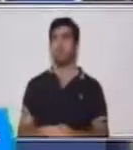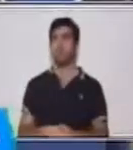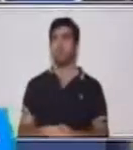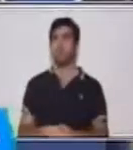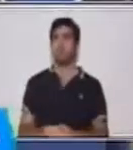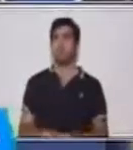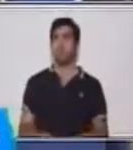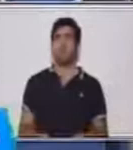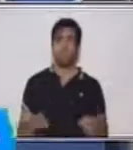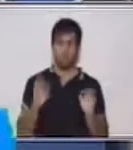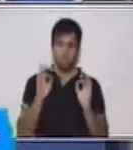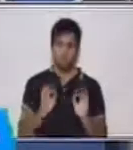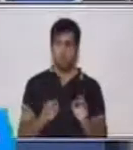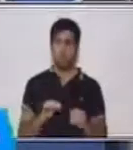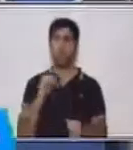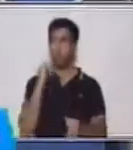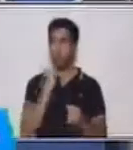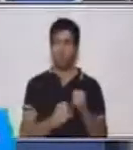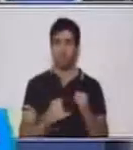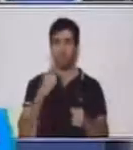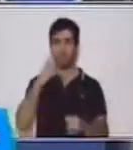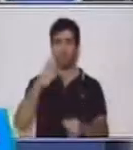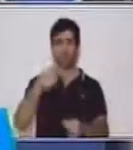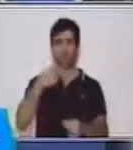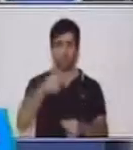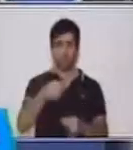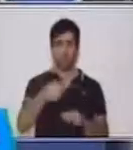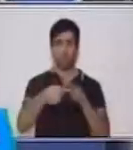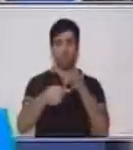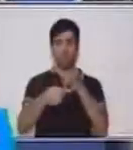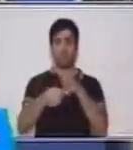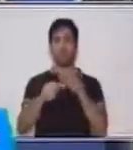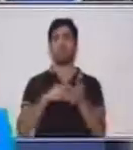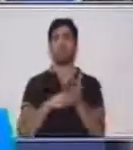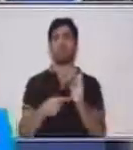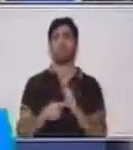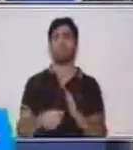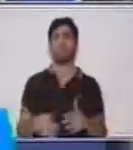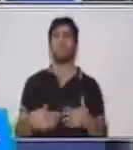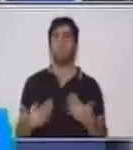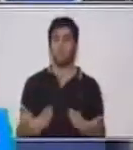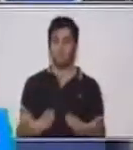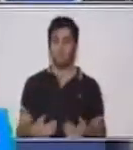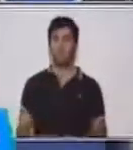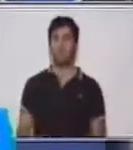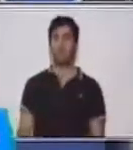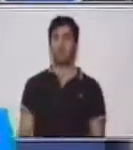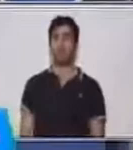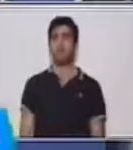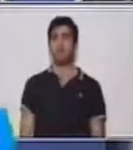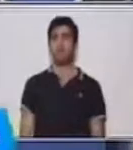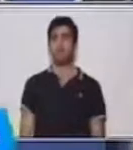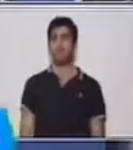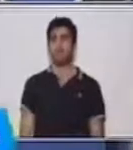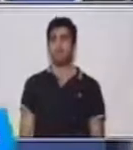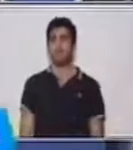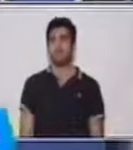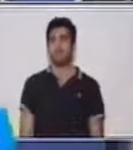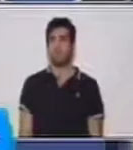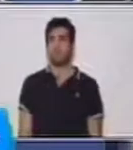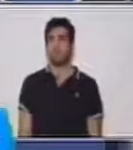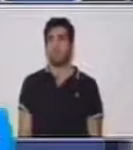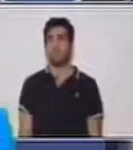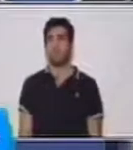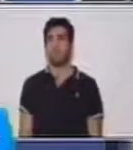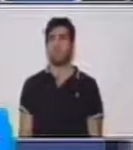Cuatro. Y acá diríamos, ¿qué número está acá? Una barra y dos puntos. Excelente. El